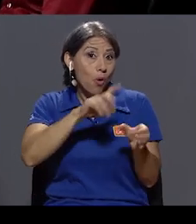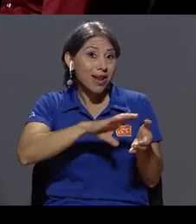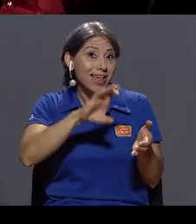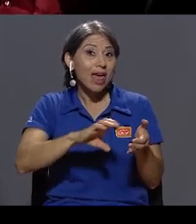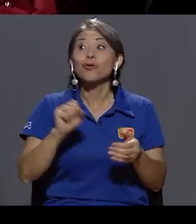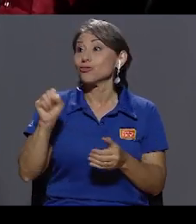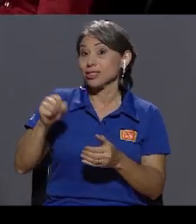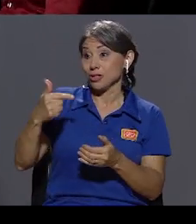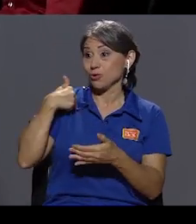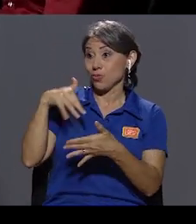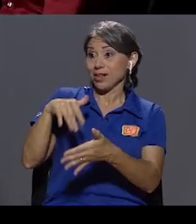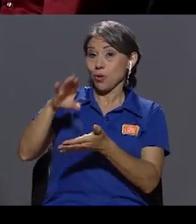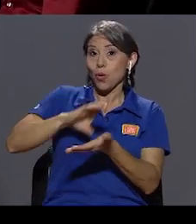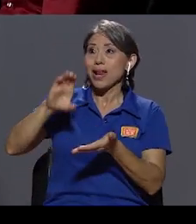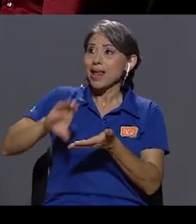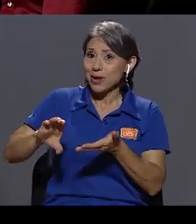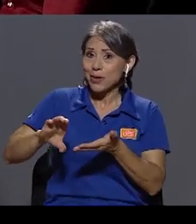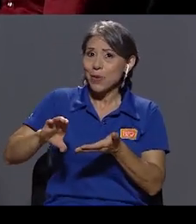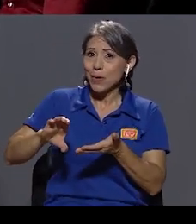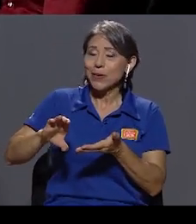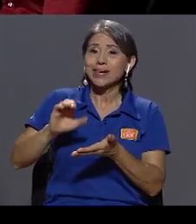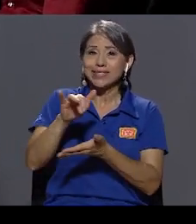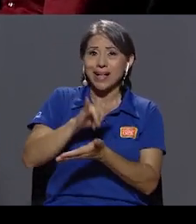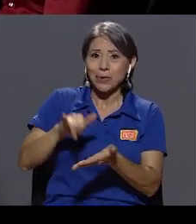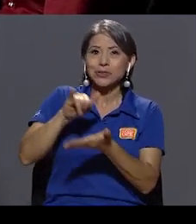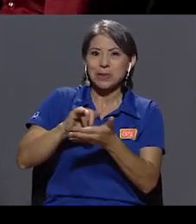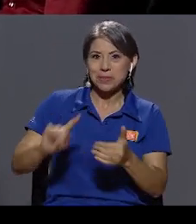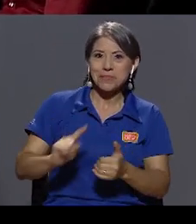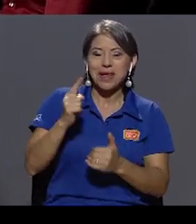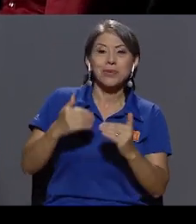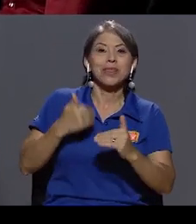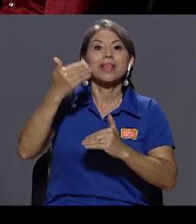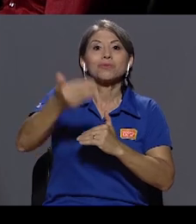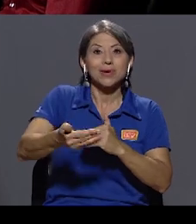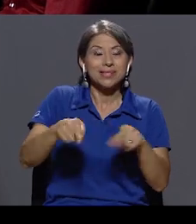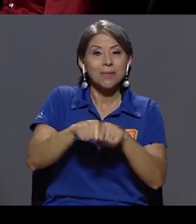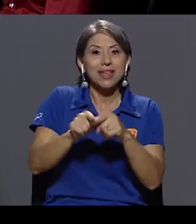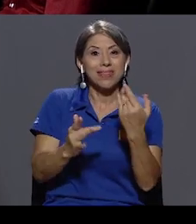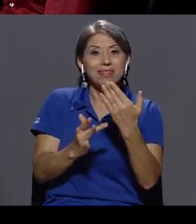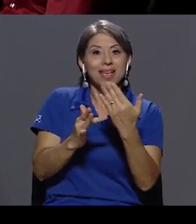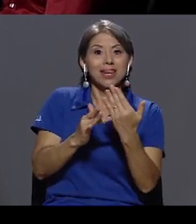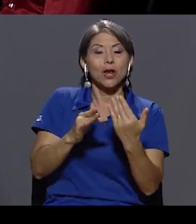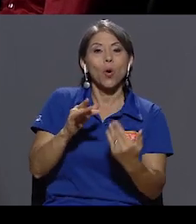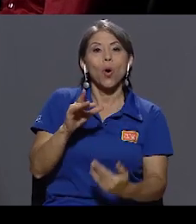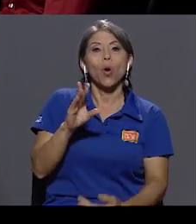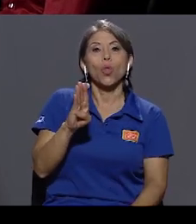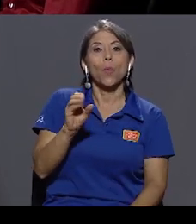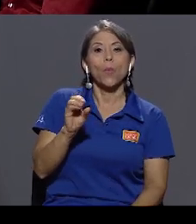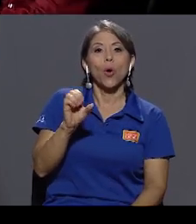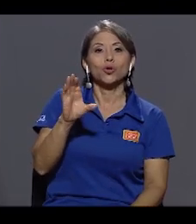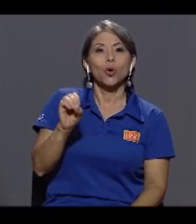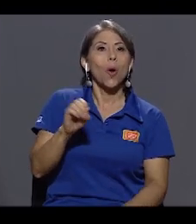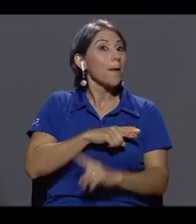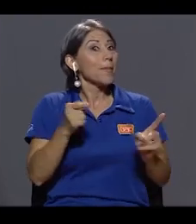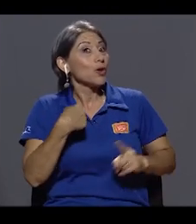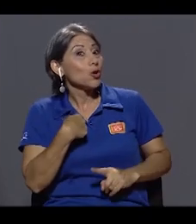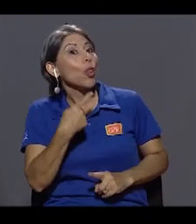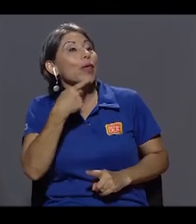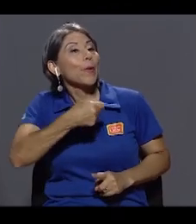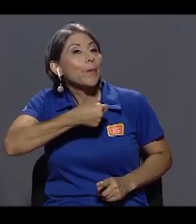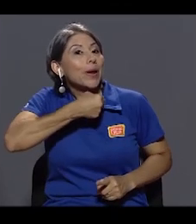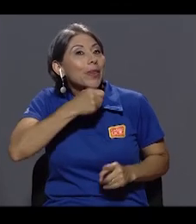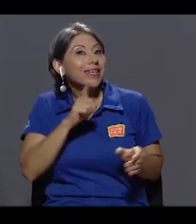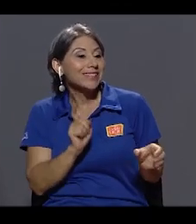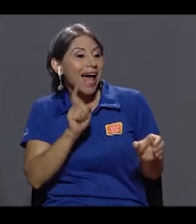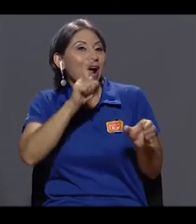exactamente. Estaba en el colegio. Yo estaba en el colegio Liceo San José I. Y después estuve también en el técnico Don Bosco. Pero digo además periodista colegiado. periodista colegiado.